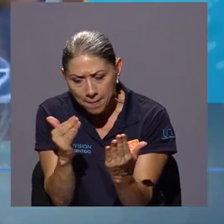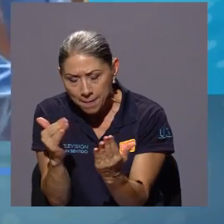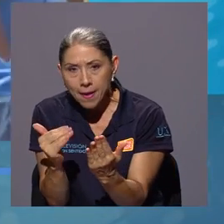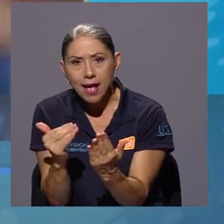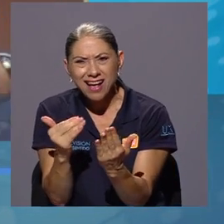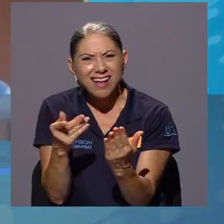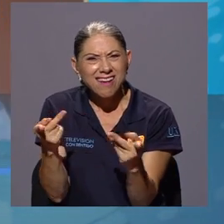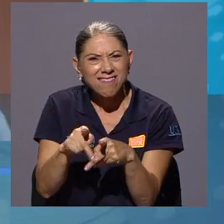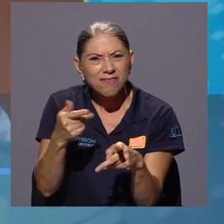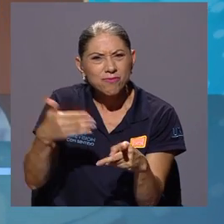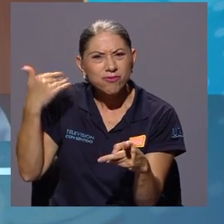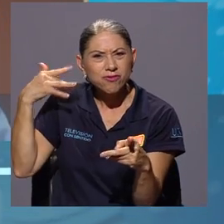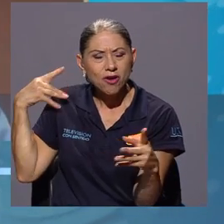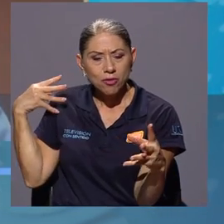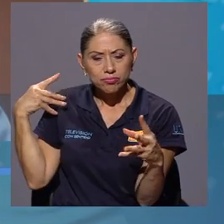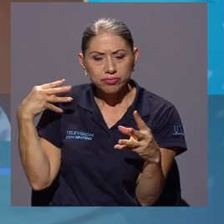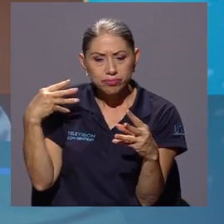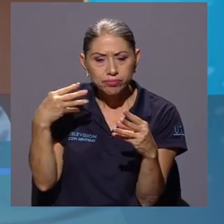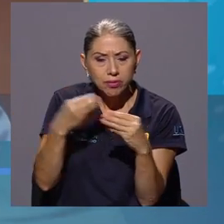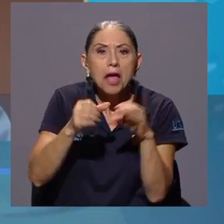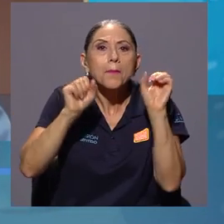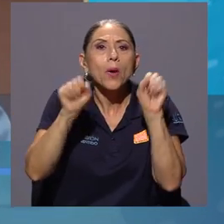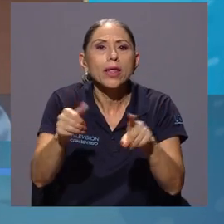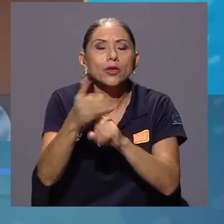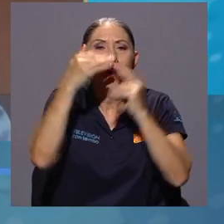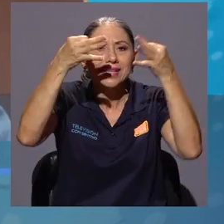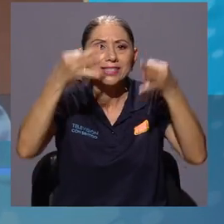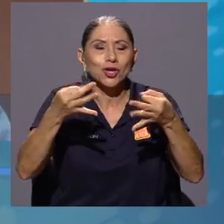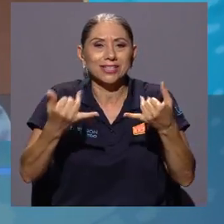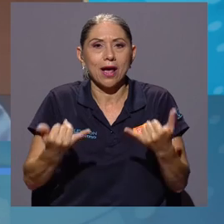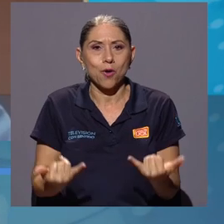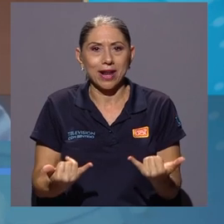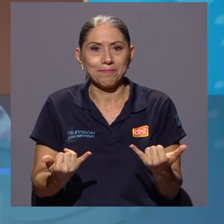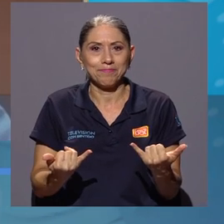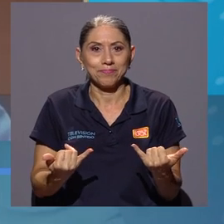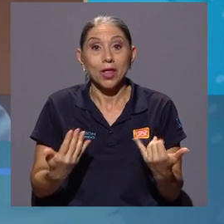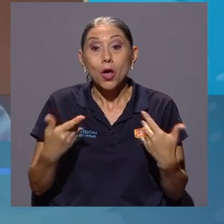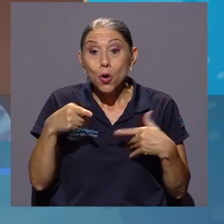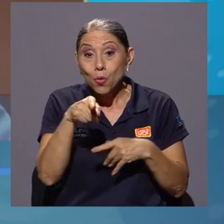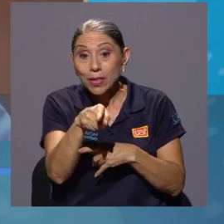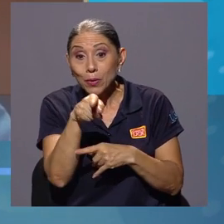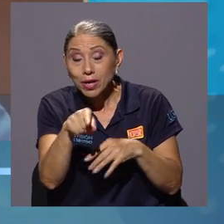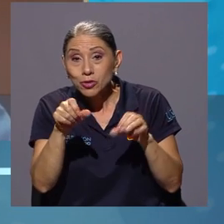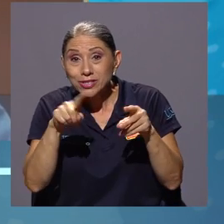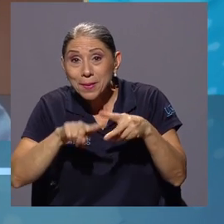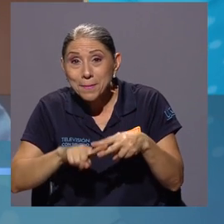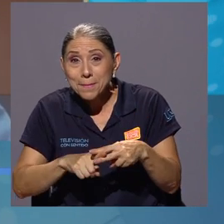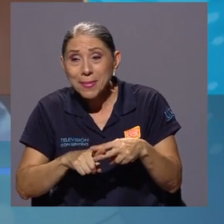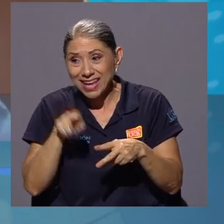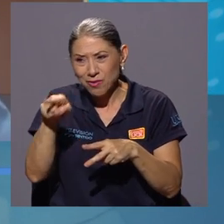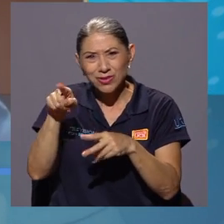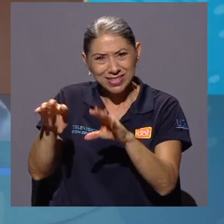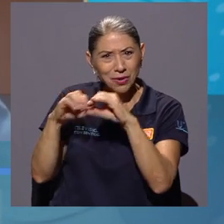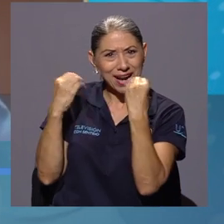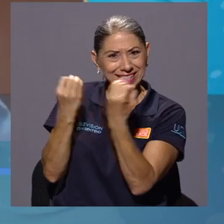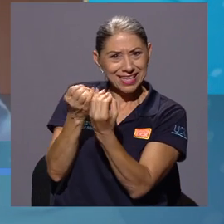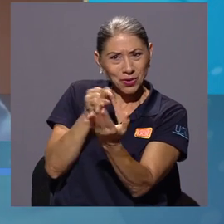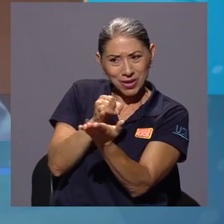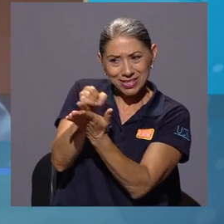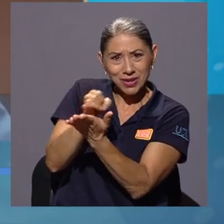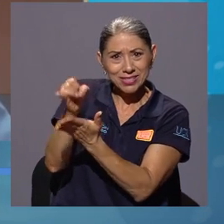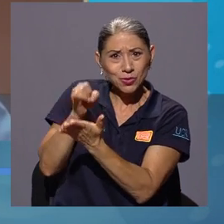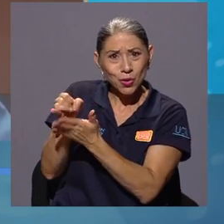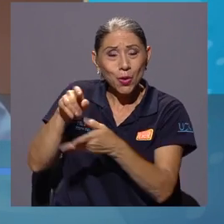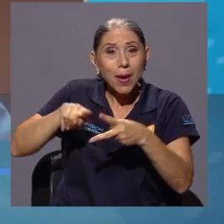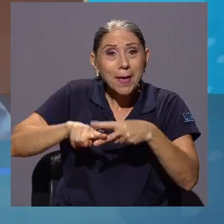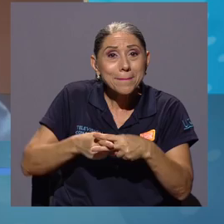pasando ahora. Que por supuesto, cuando esta organización empezó a monitorear la actividad física hace más de 10 años,